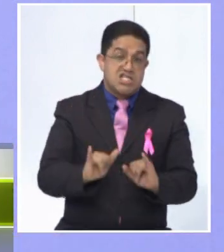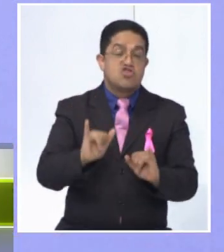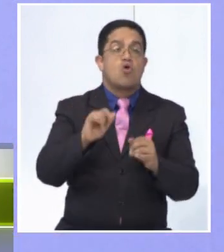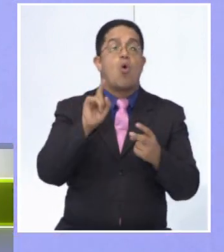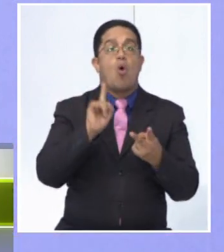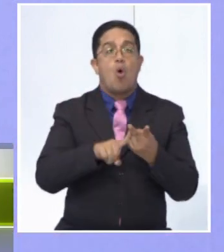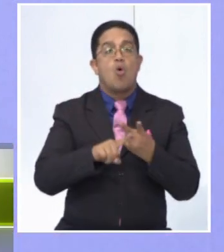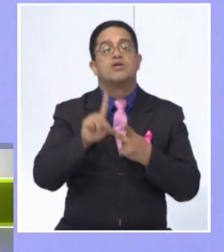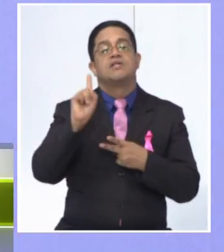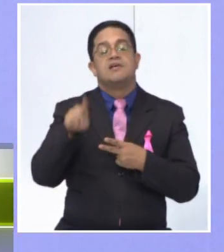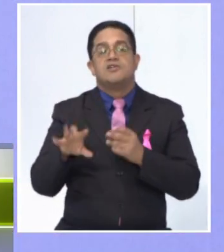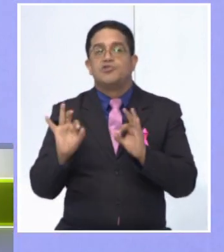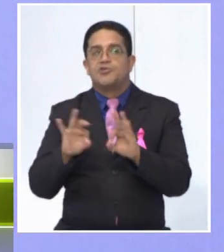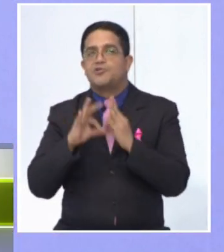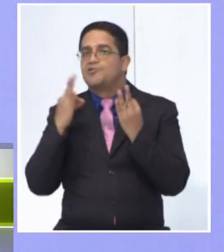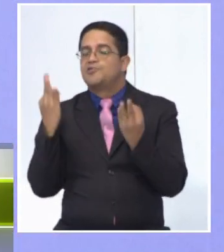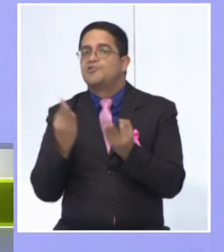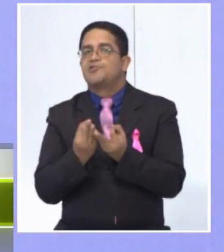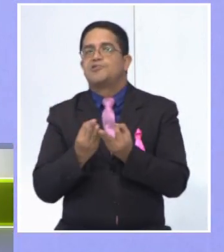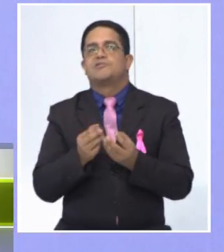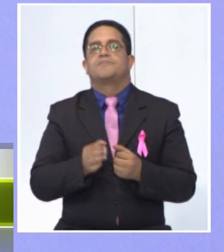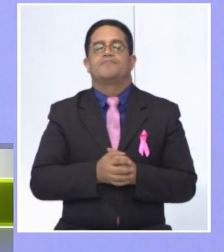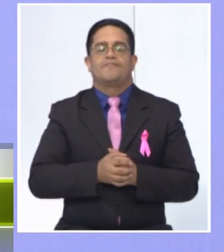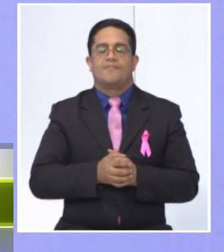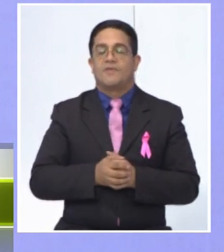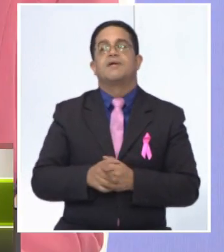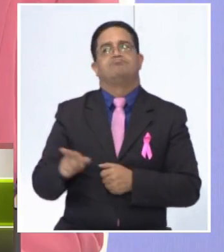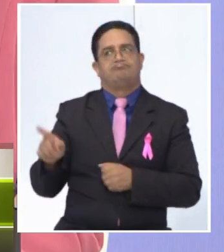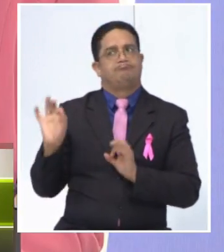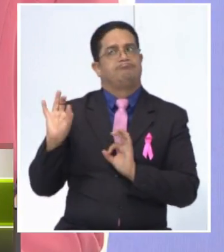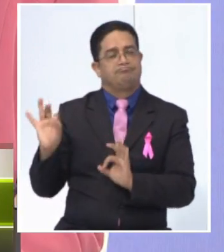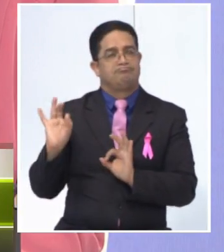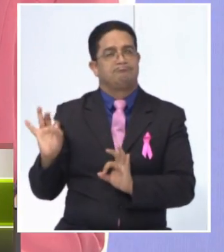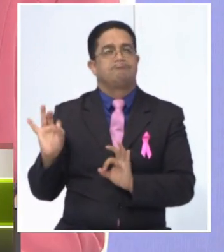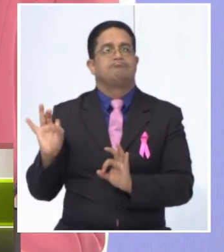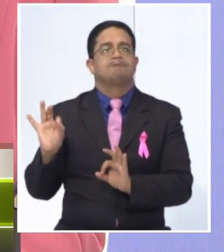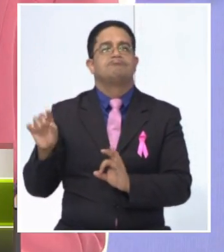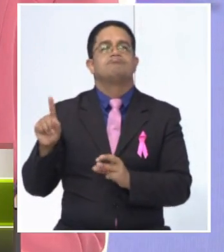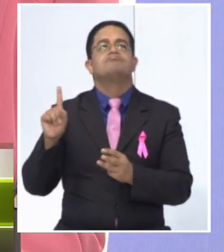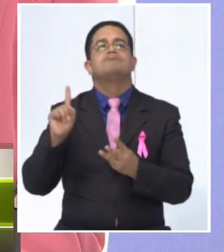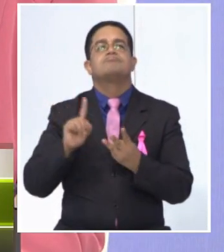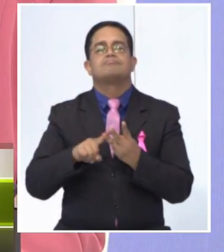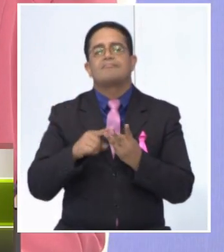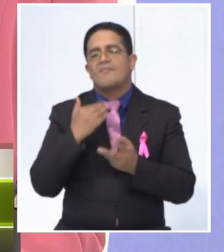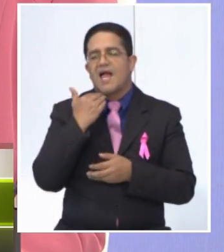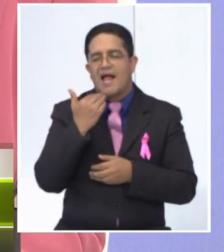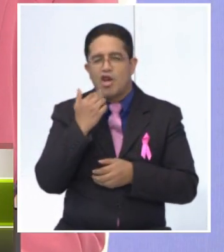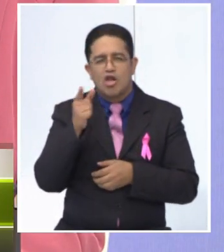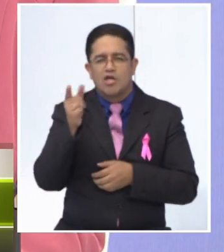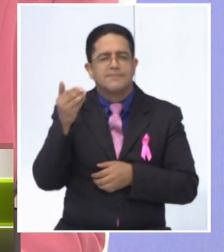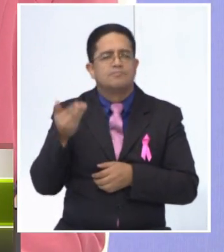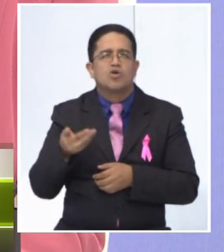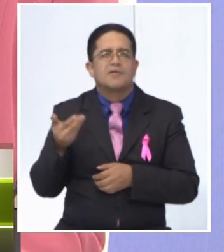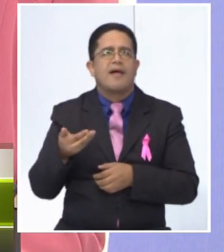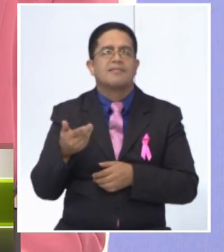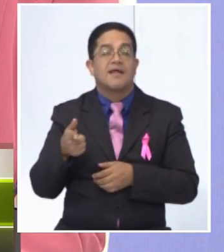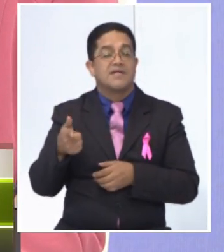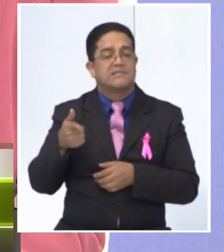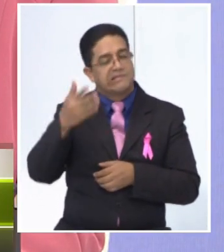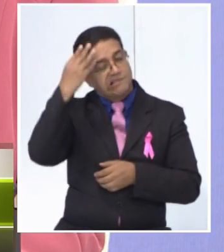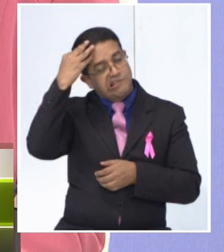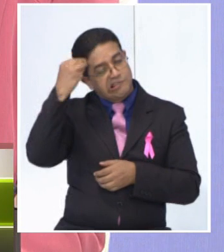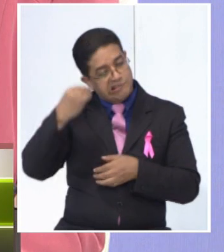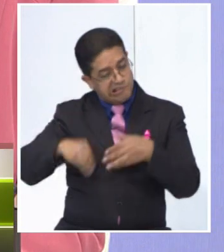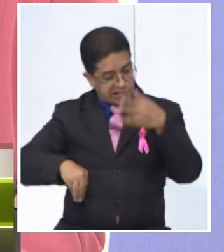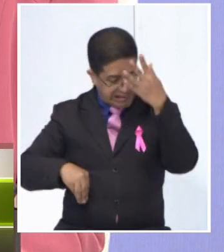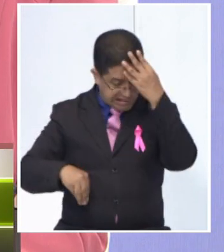familiares de esta persona. Por supuesto, uno de los puntos que usted nos toca es fundamental y es esa pérdida de cabello,